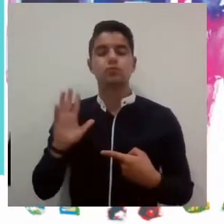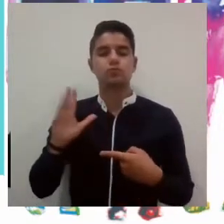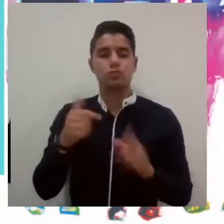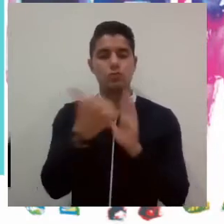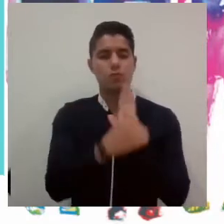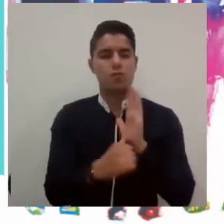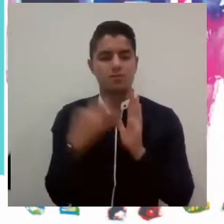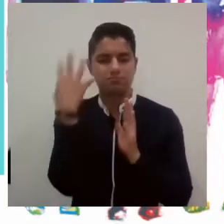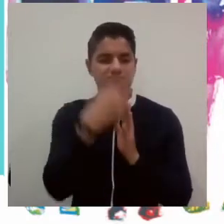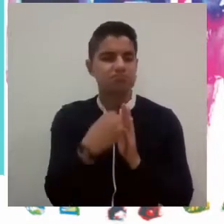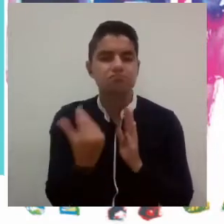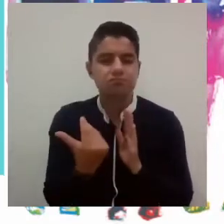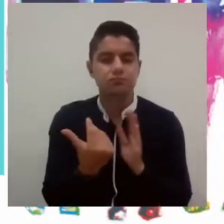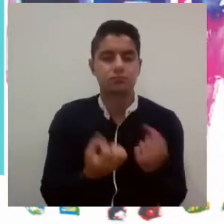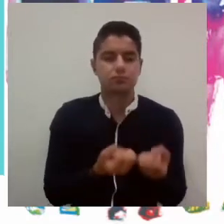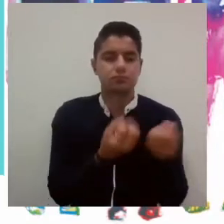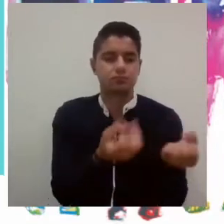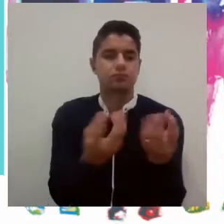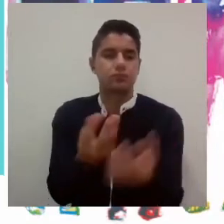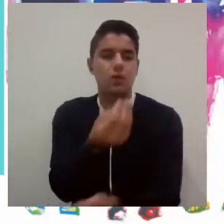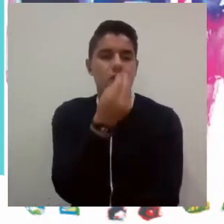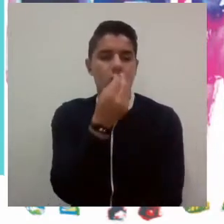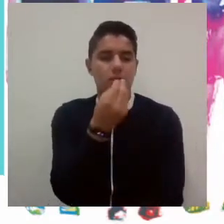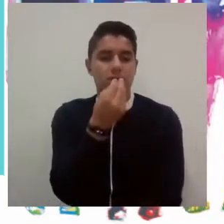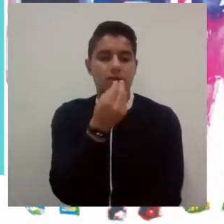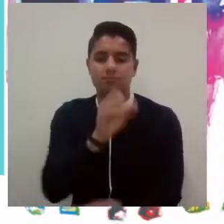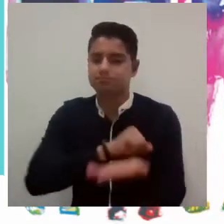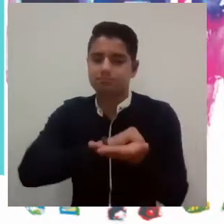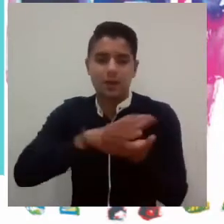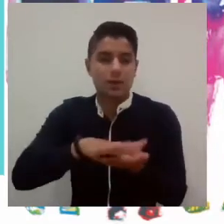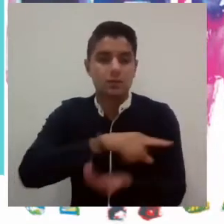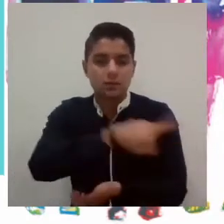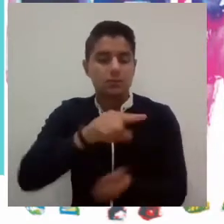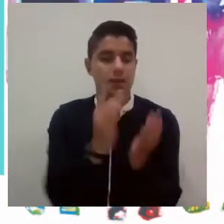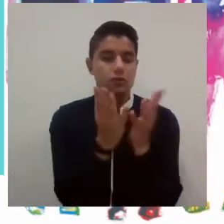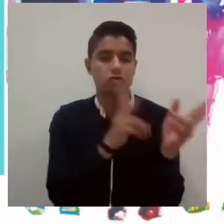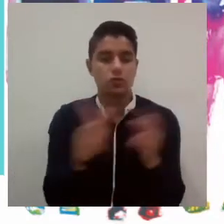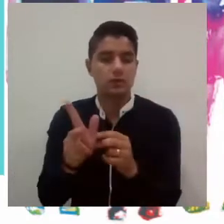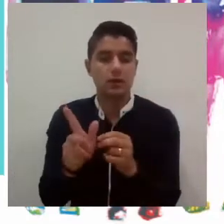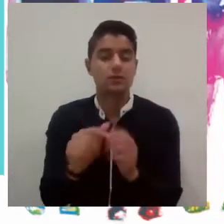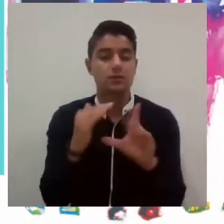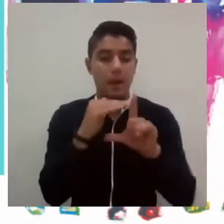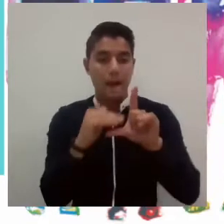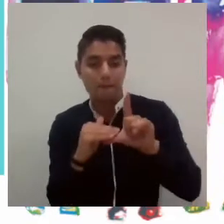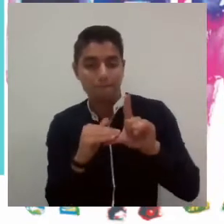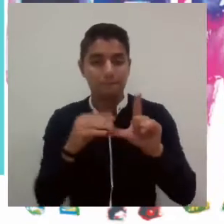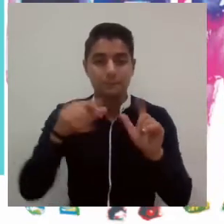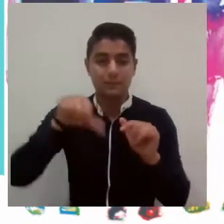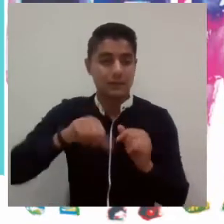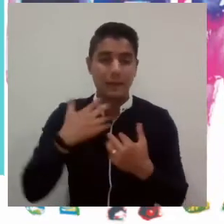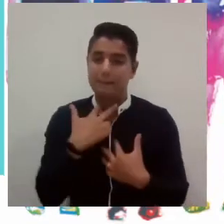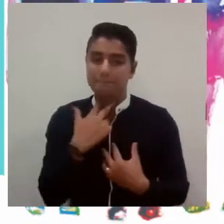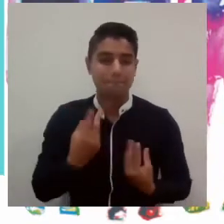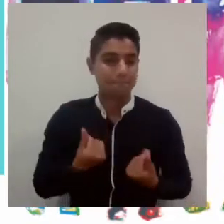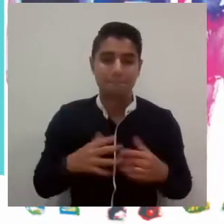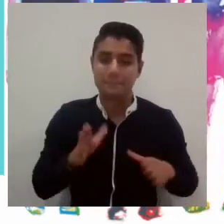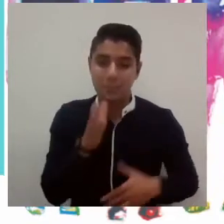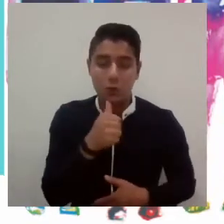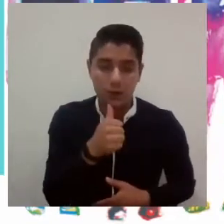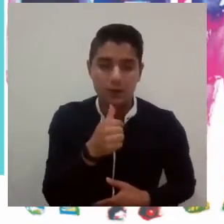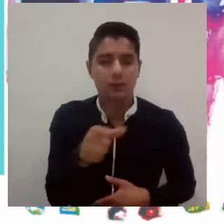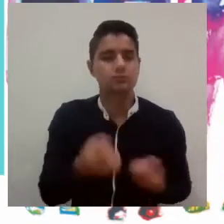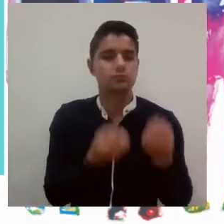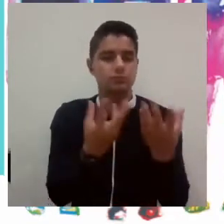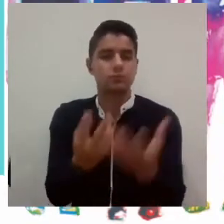hermoso, me refiero al programa de alimentación subsidiada para los estudiantes de bajos recursos económicos, en donde se brindaron